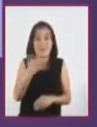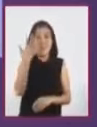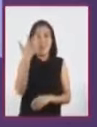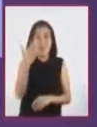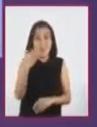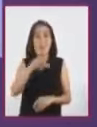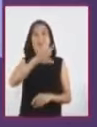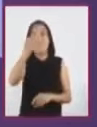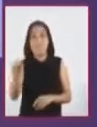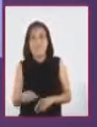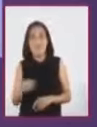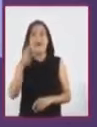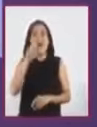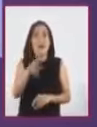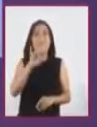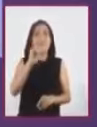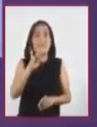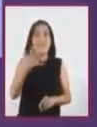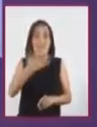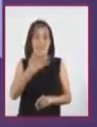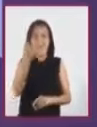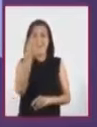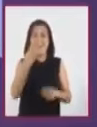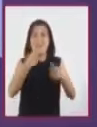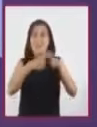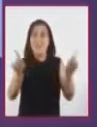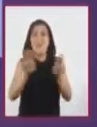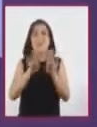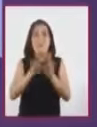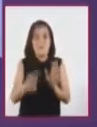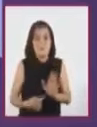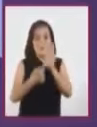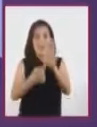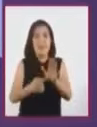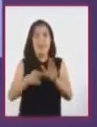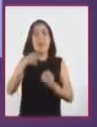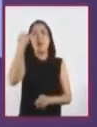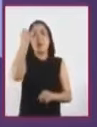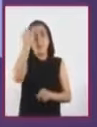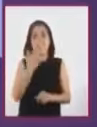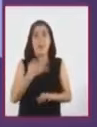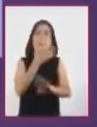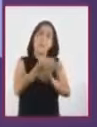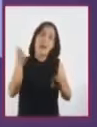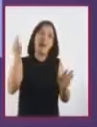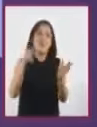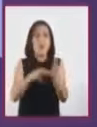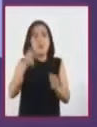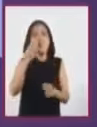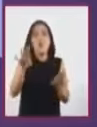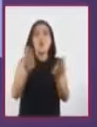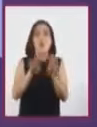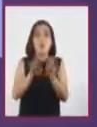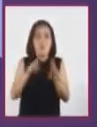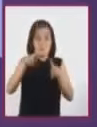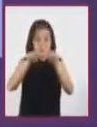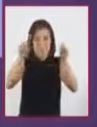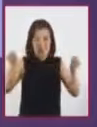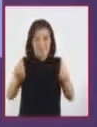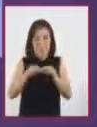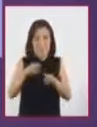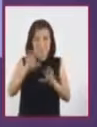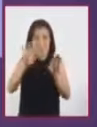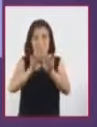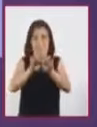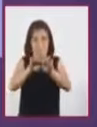éxito comercial. Estas televisiones reproducían imágenes en blanco y negro. Funcionaban mediante un tubo catódico